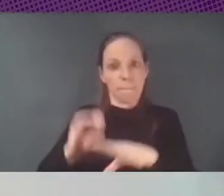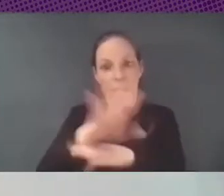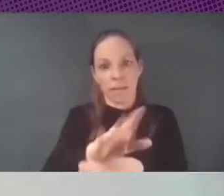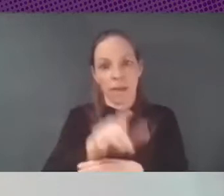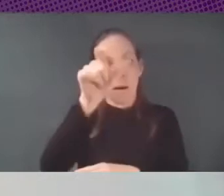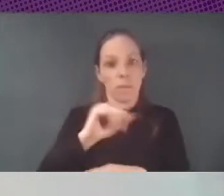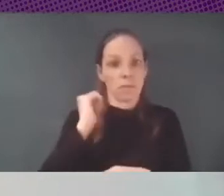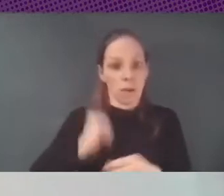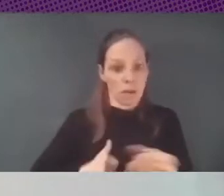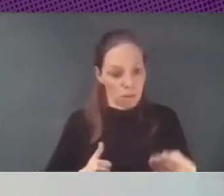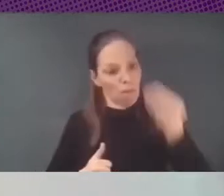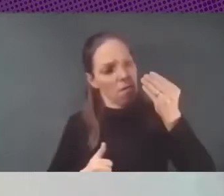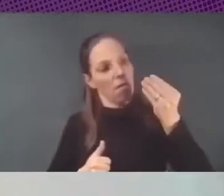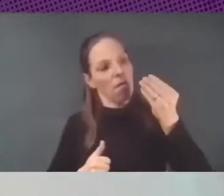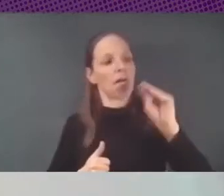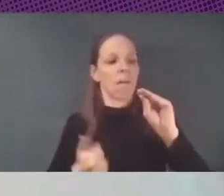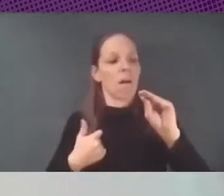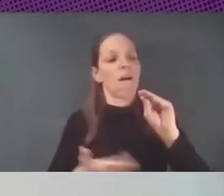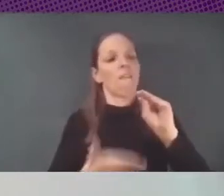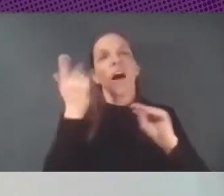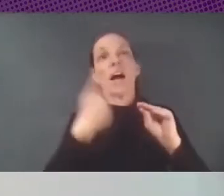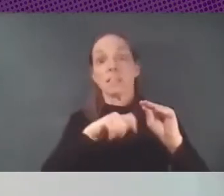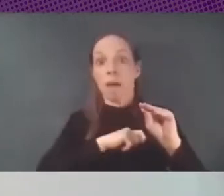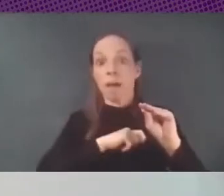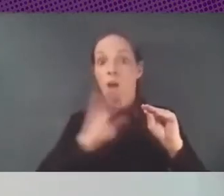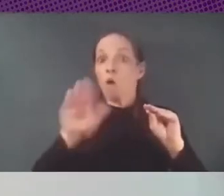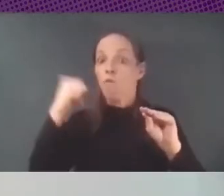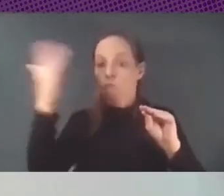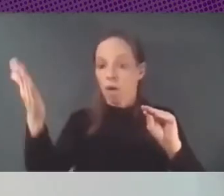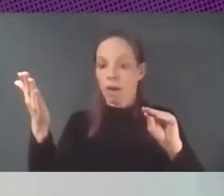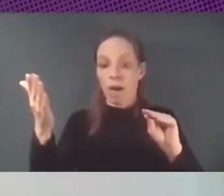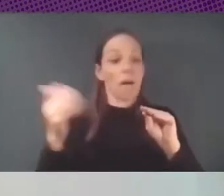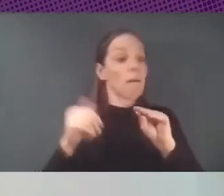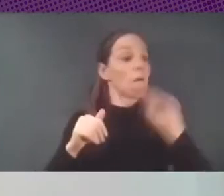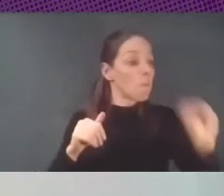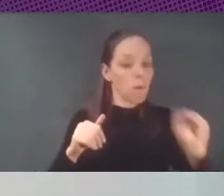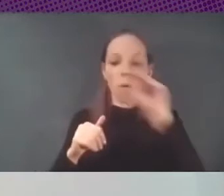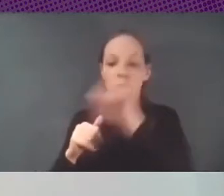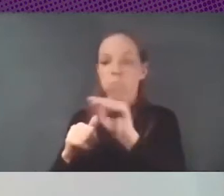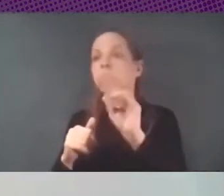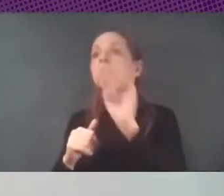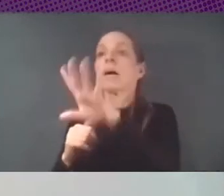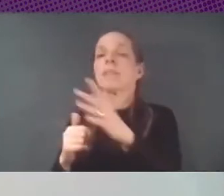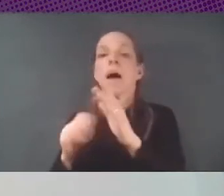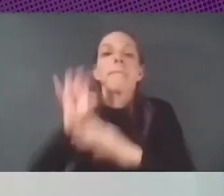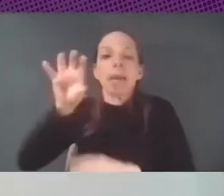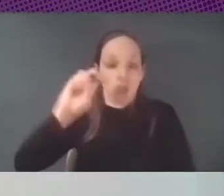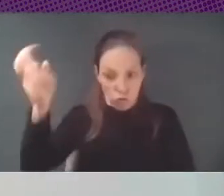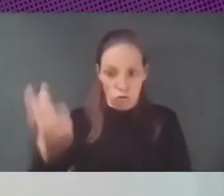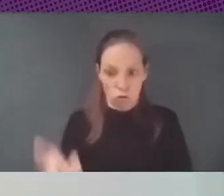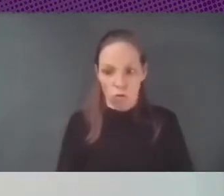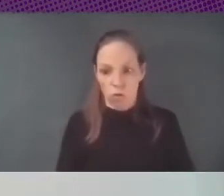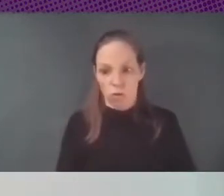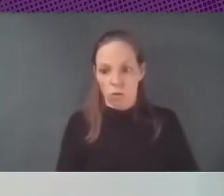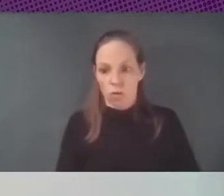llegando a otro país y primero mira si va a España y si no la hecha para otro saco y ya llegará a otro país y